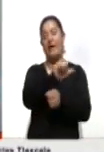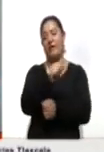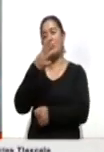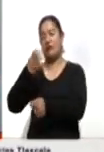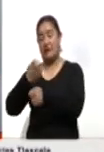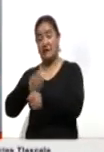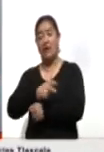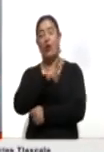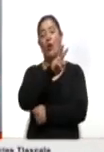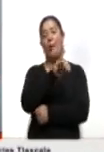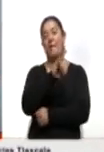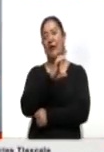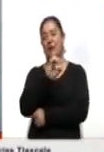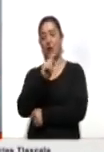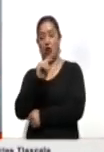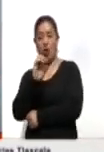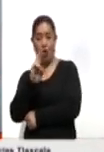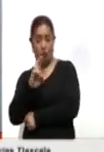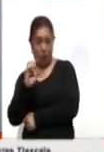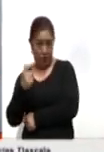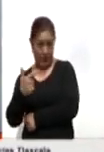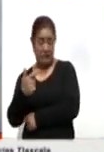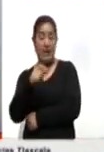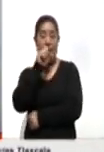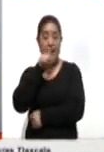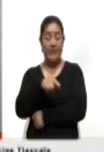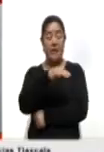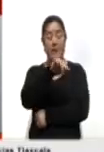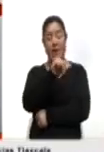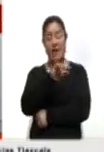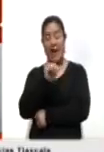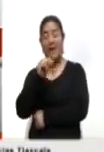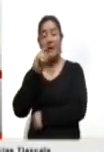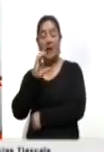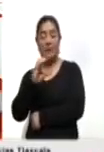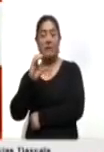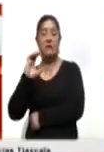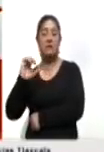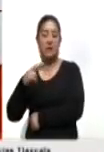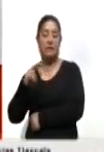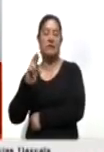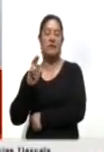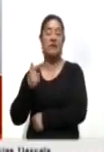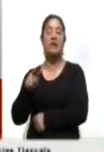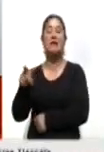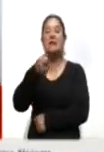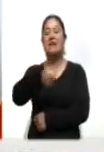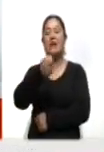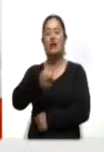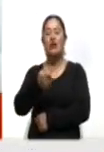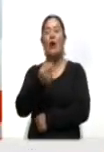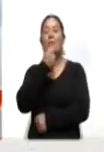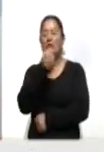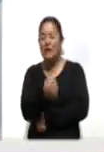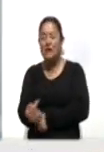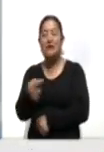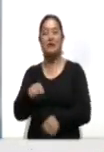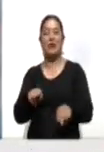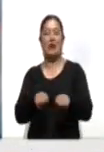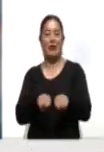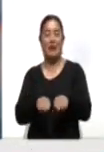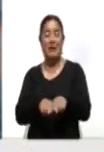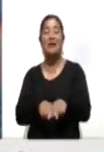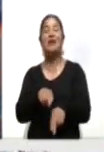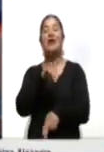a Víctor García y a María del Carmen Chávez Guillén, quien envía saludos a su pequeño nieto Iker Juárez